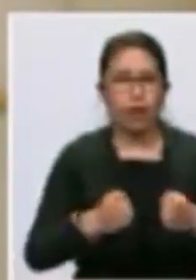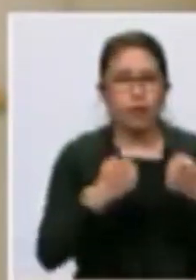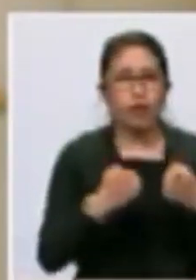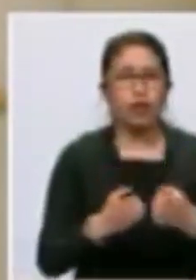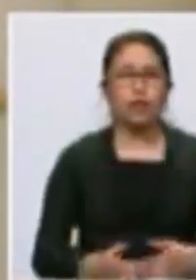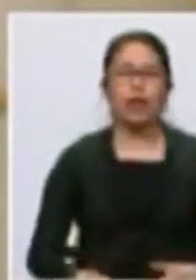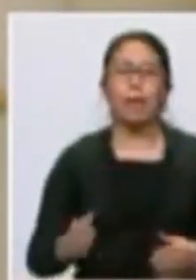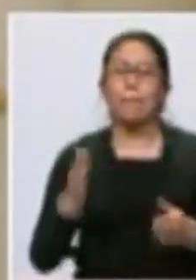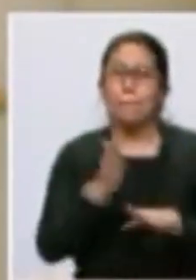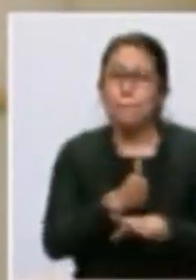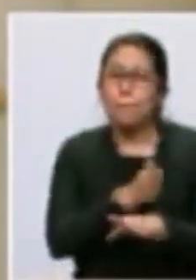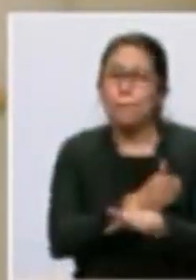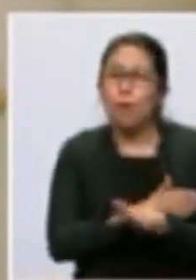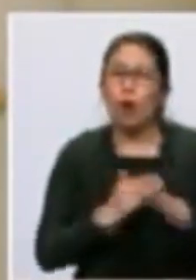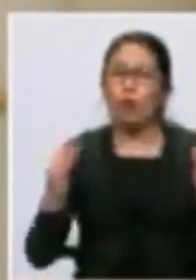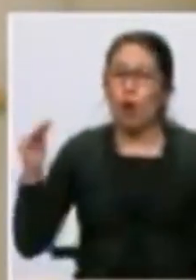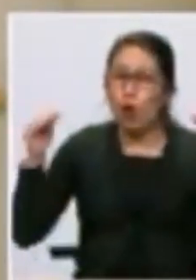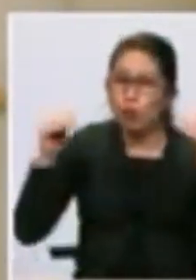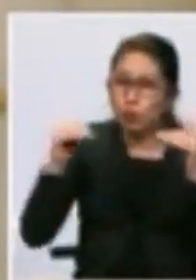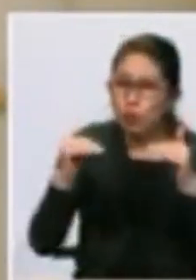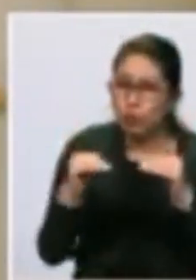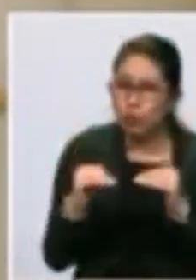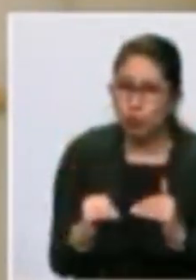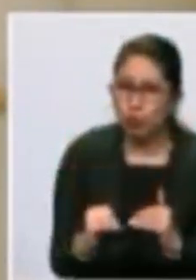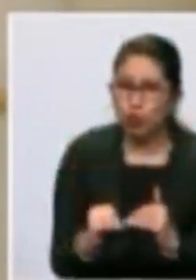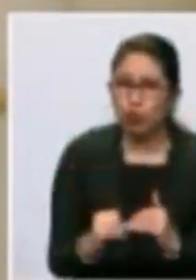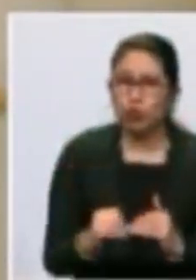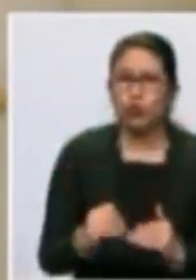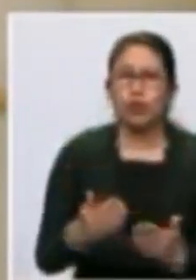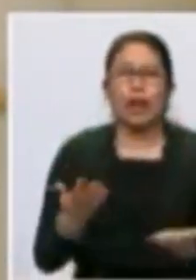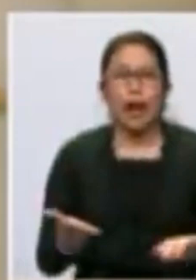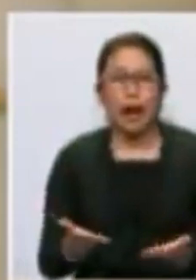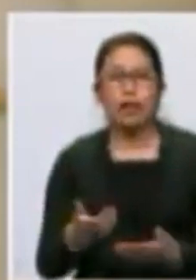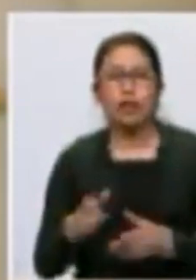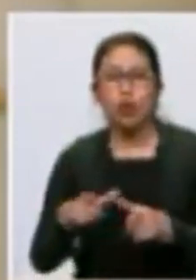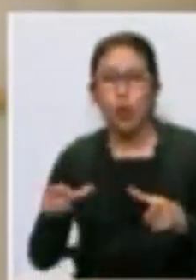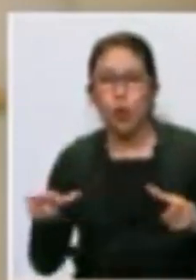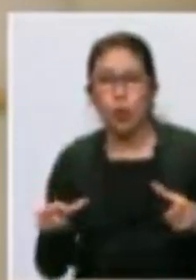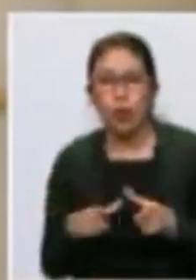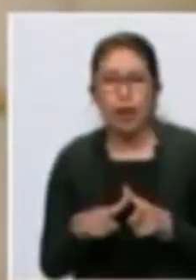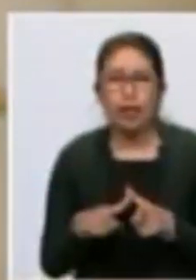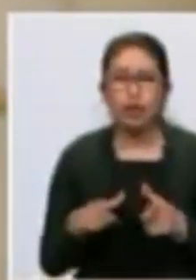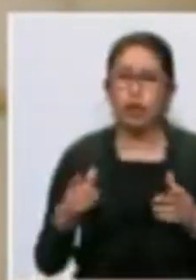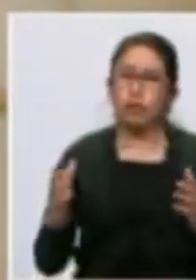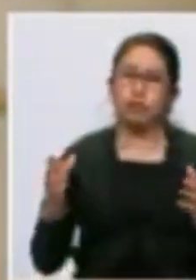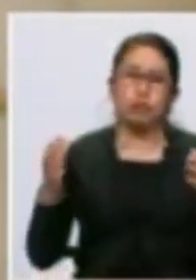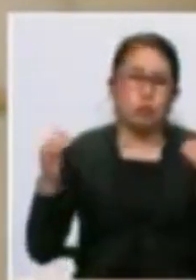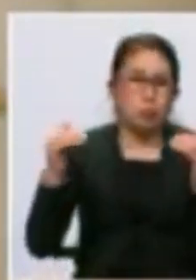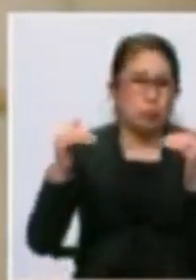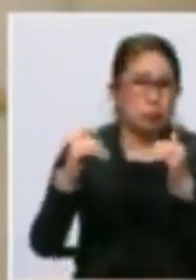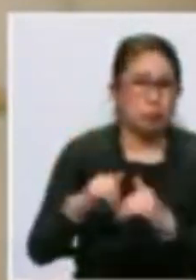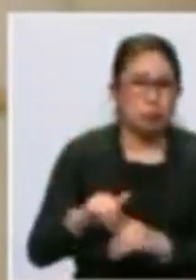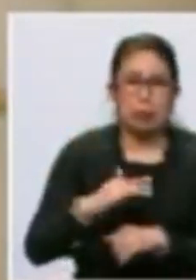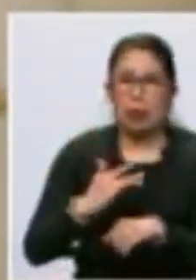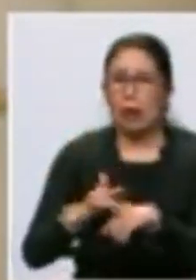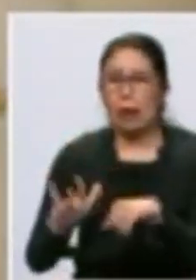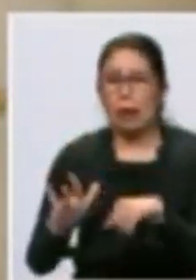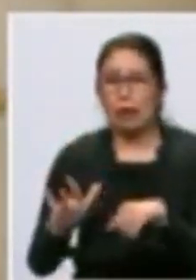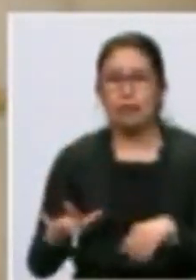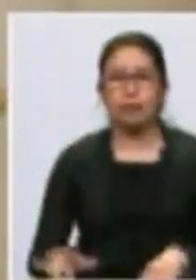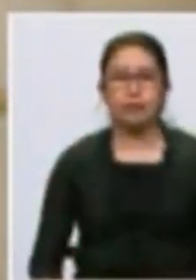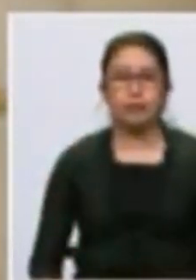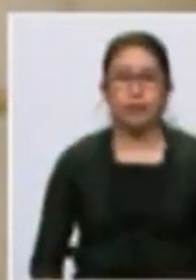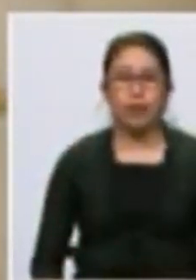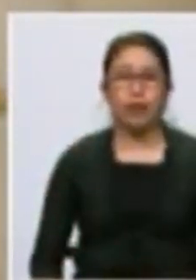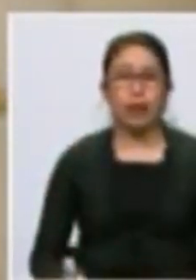se ha venido deteriorando al extremo que en muchos barrios y poblaciones es ya una infraestructura casi abandonada.